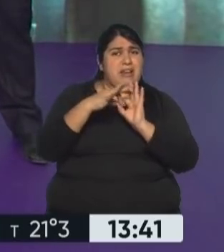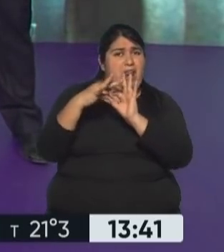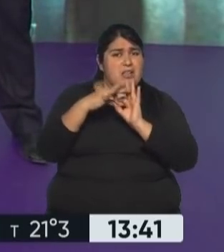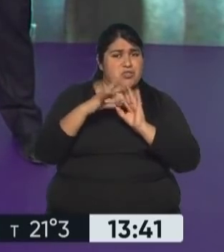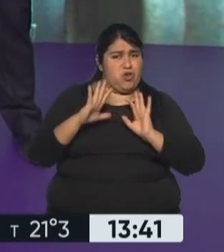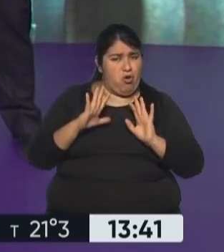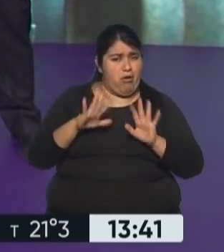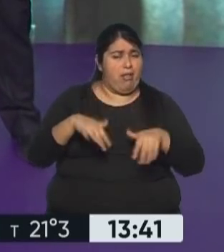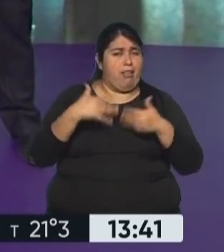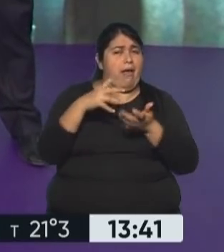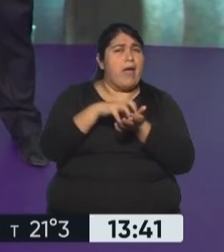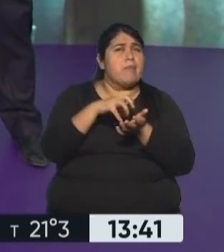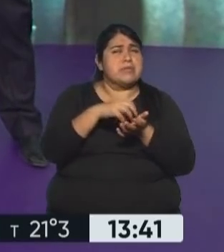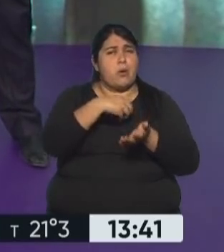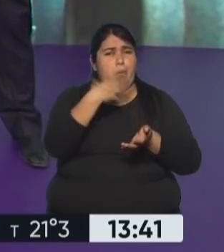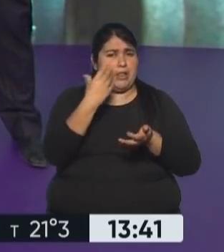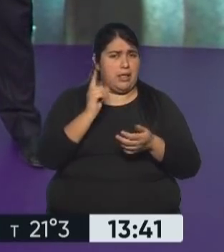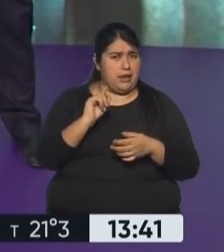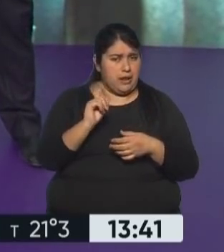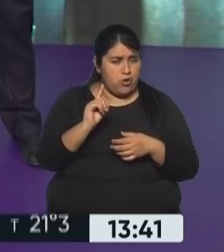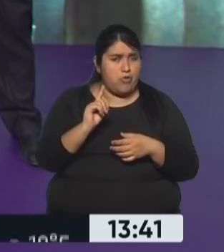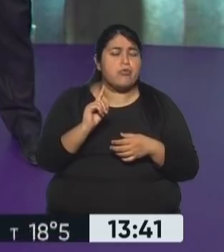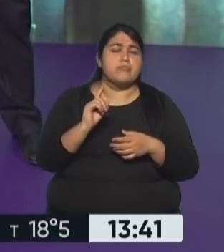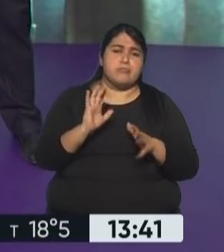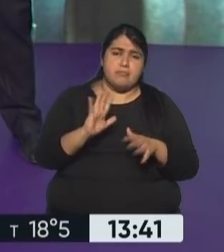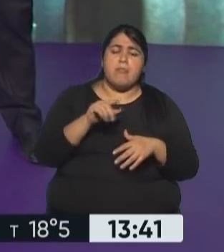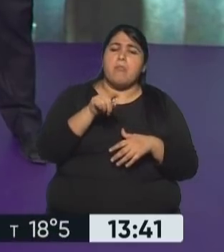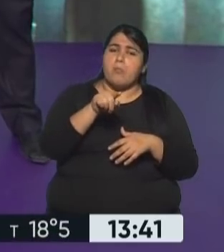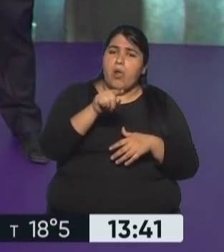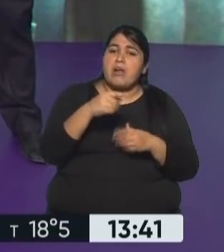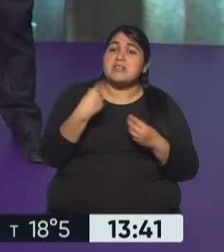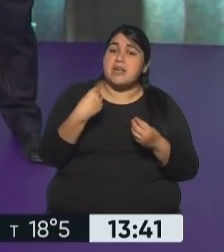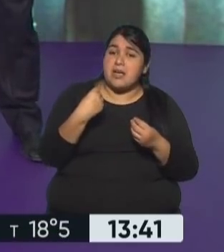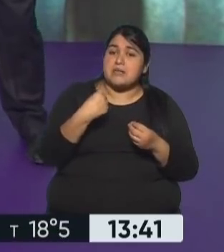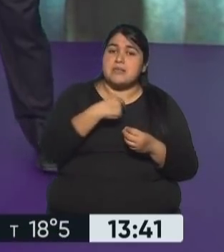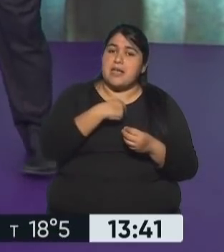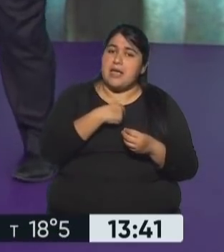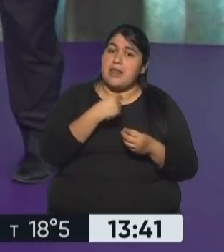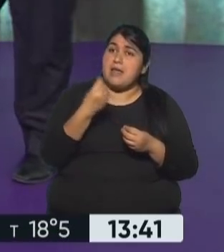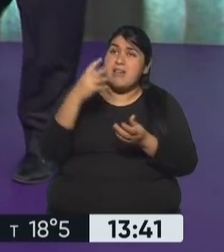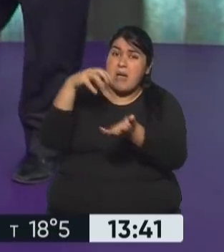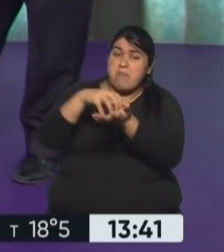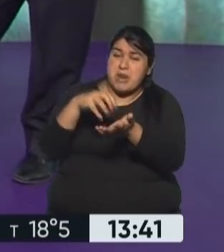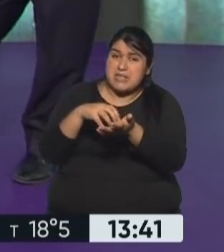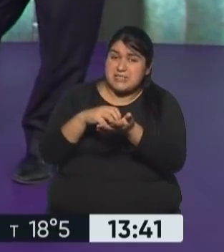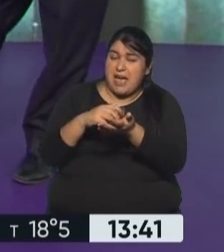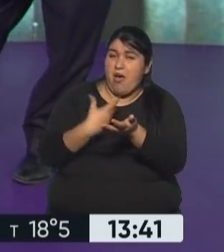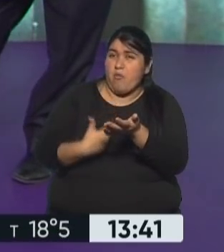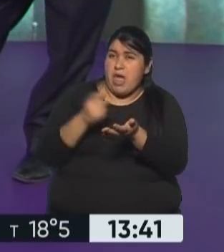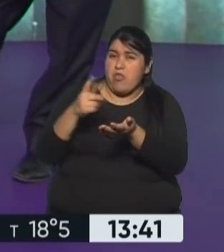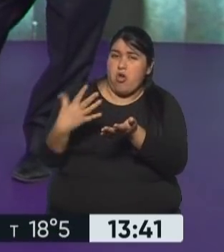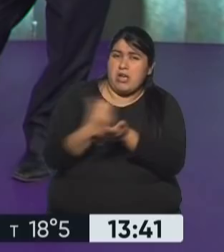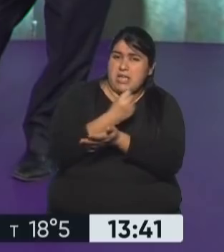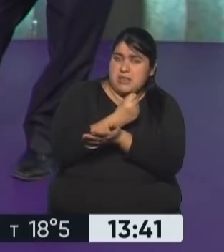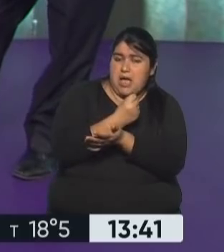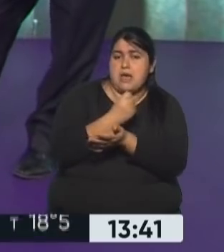No se trata de empresas que se podrían estatizar. Se trata de quitarle la concesión a una empresa extranjera poderosa como son cualquiera